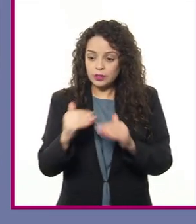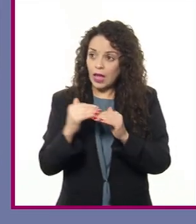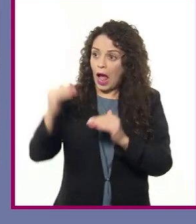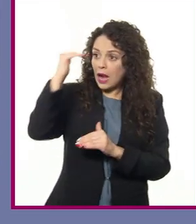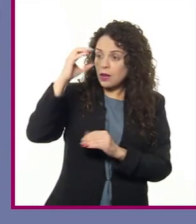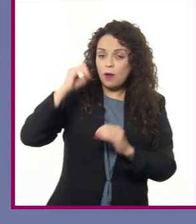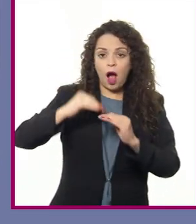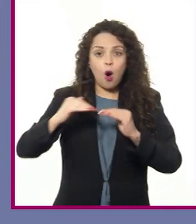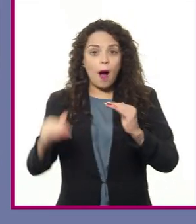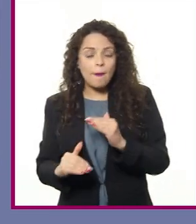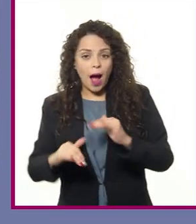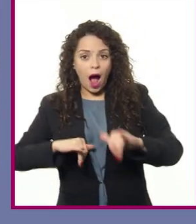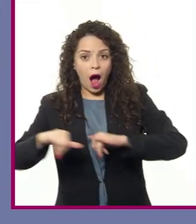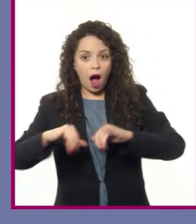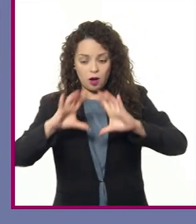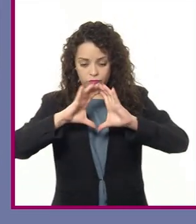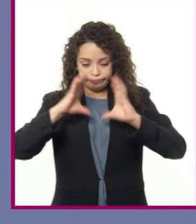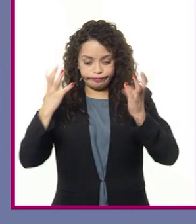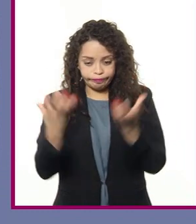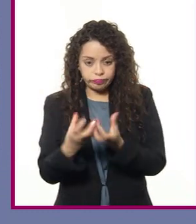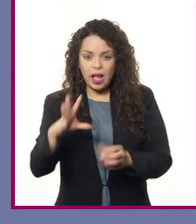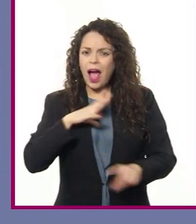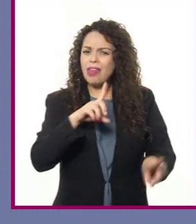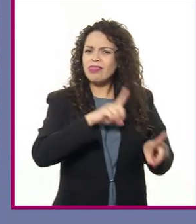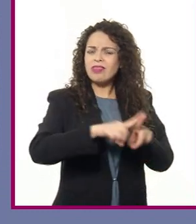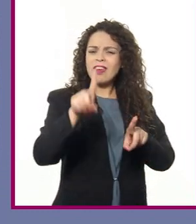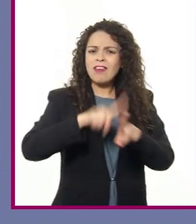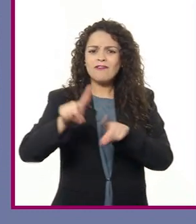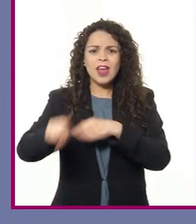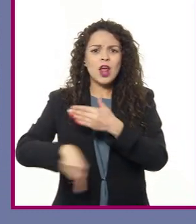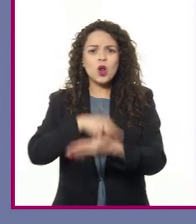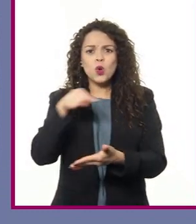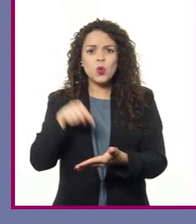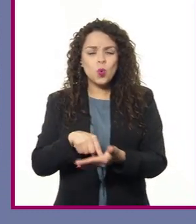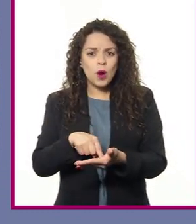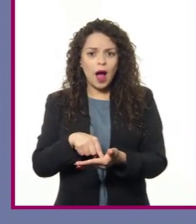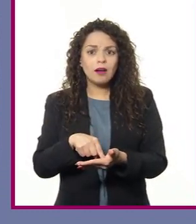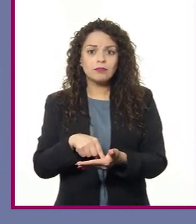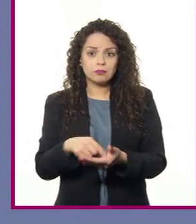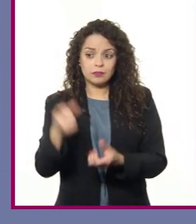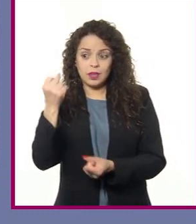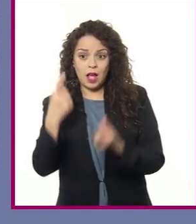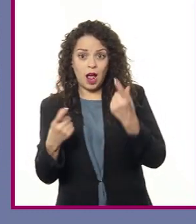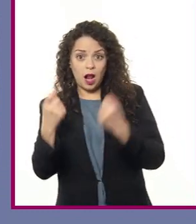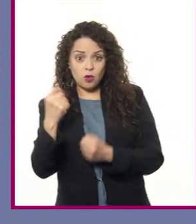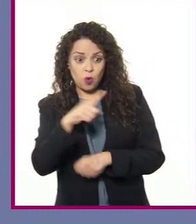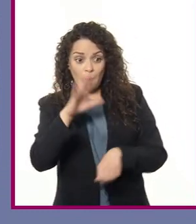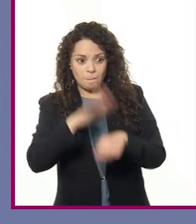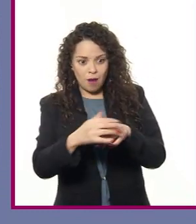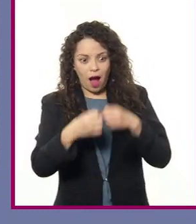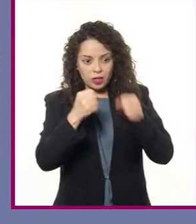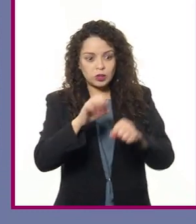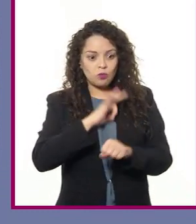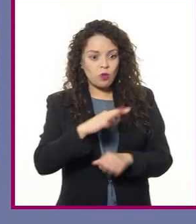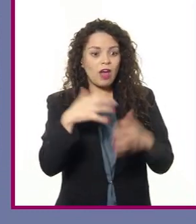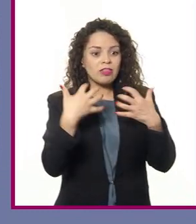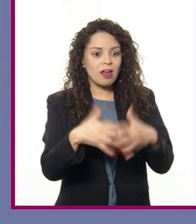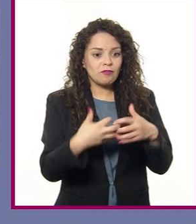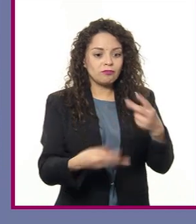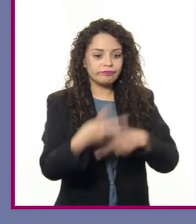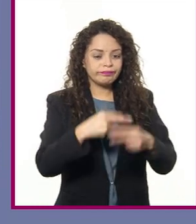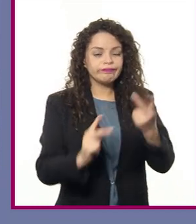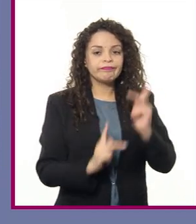diversidad de lugares cuyo potencial para producir manzanas o